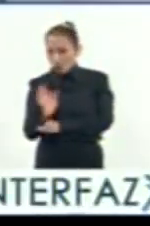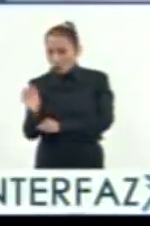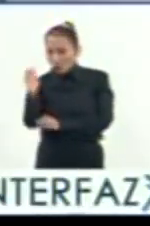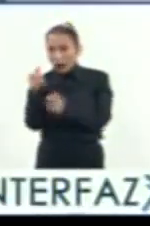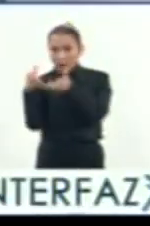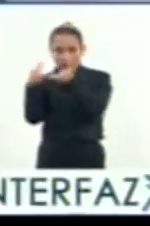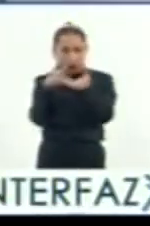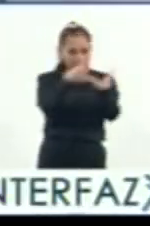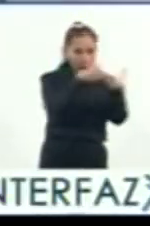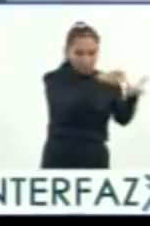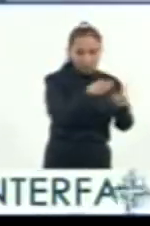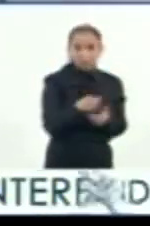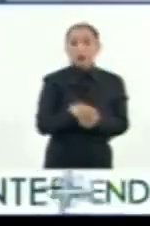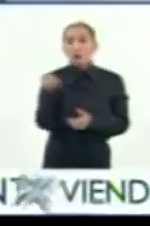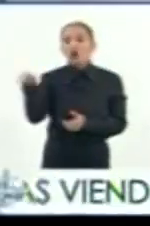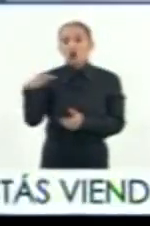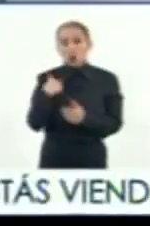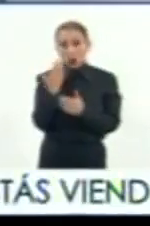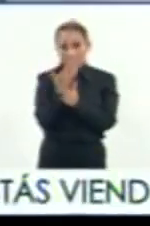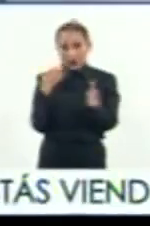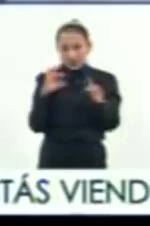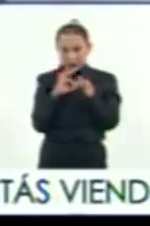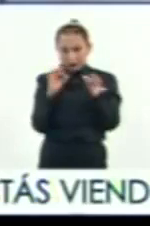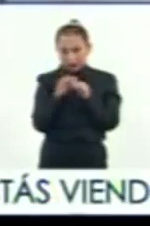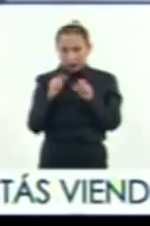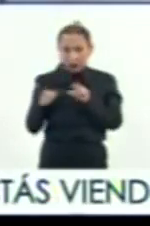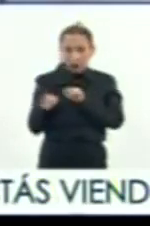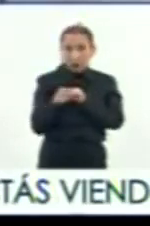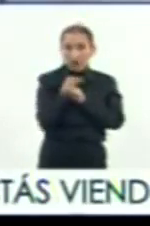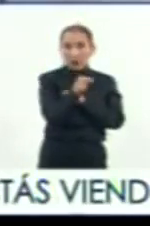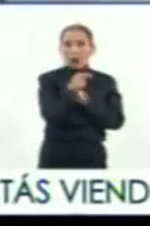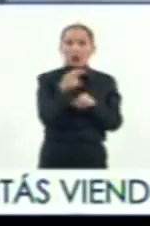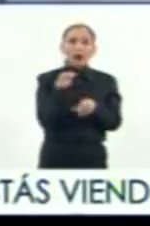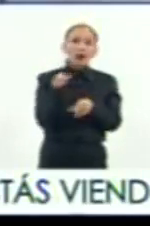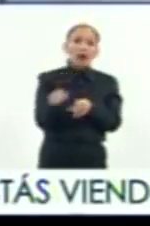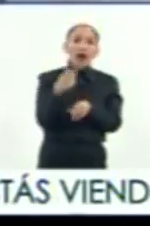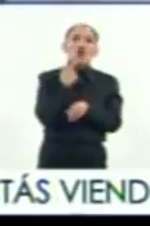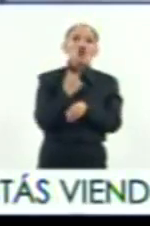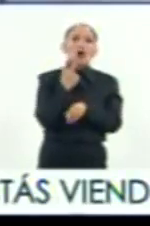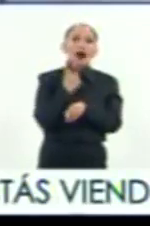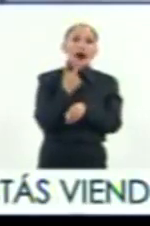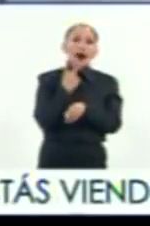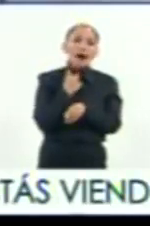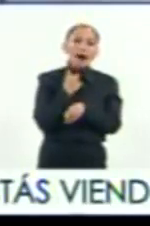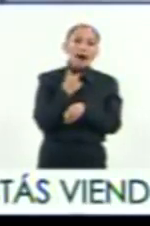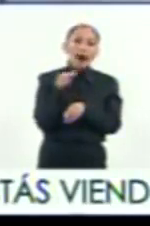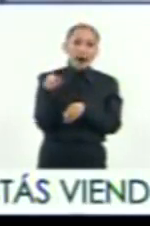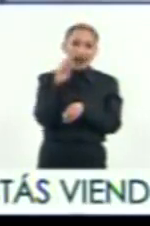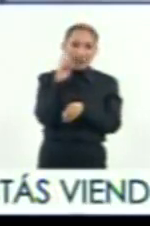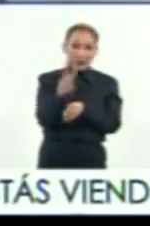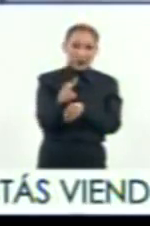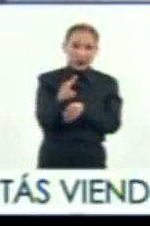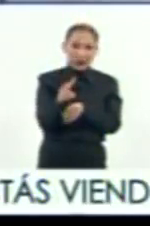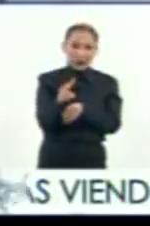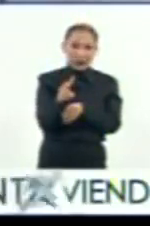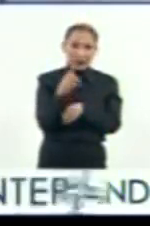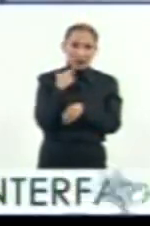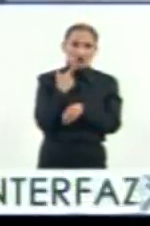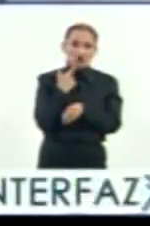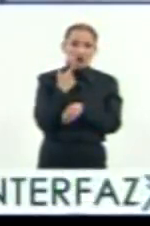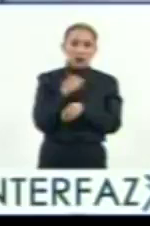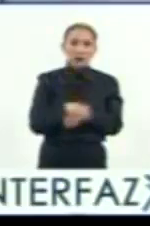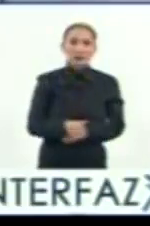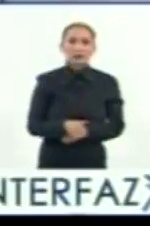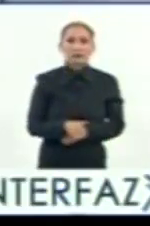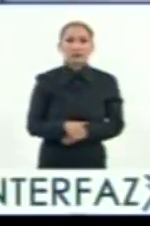Pero la que tú nos has estado contando es la roja, ¿no? La que distinguimos ahí con esta roja.